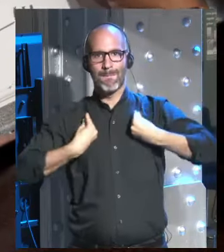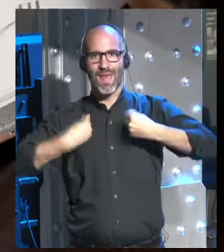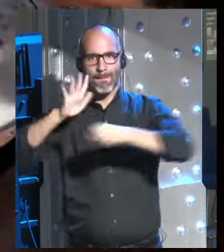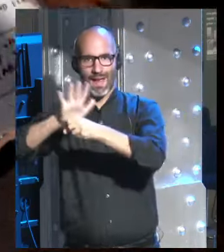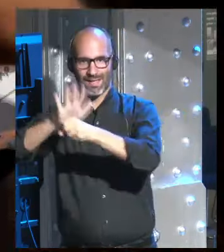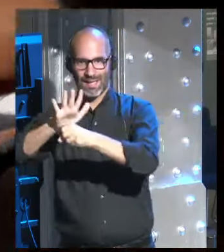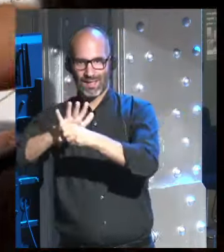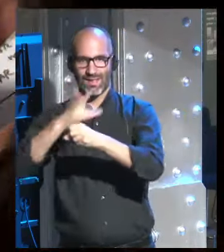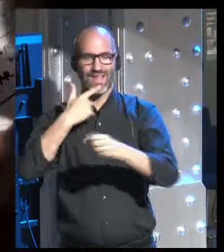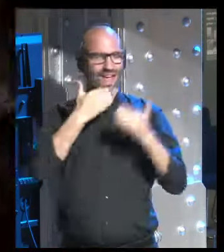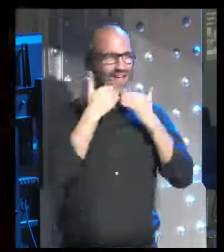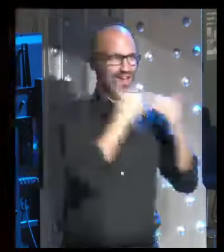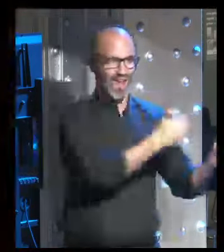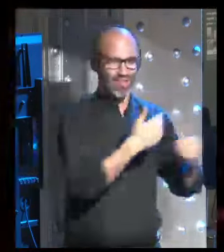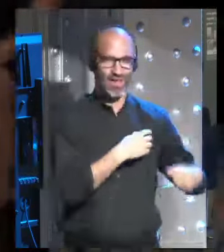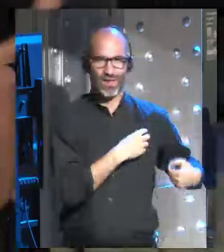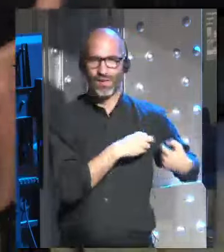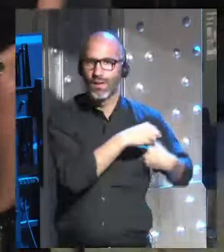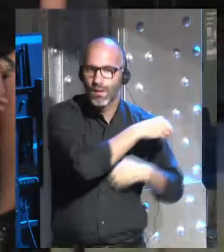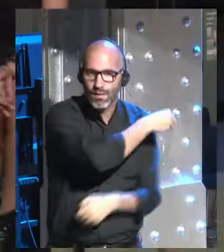martes thank you very much muchas gracias